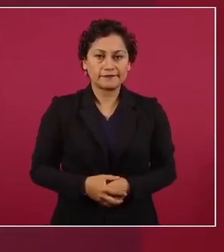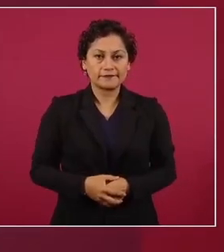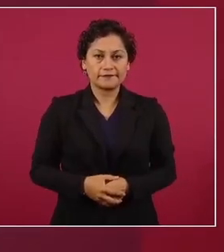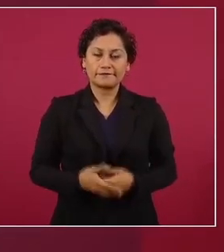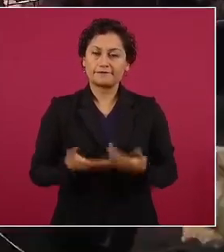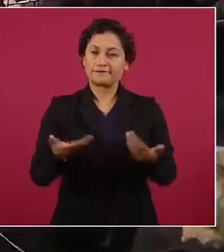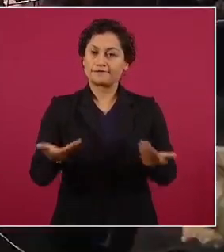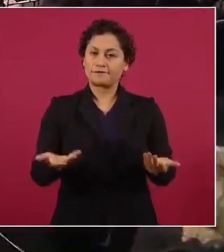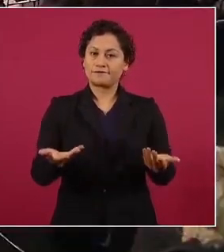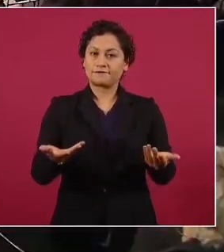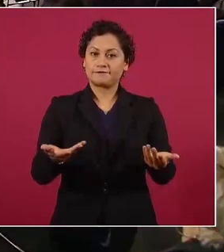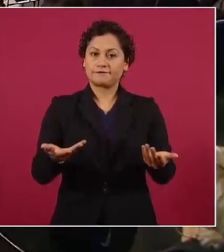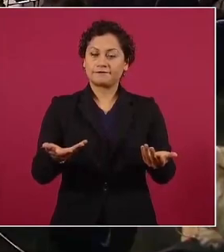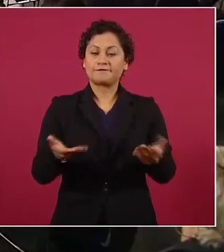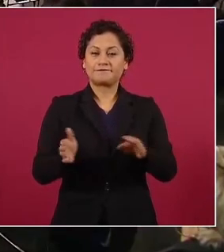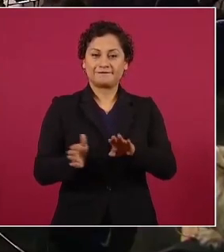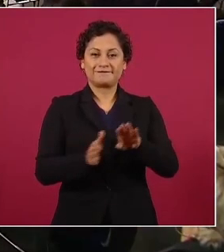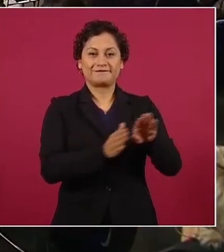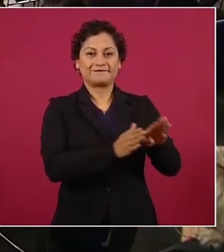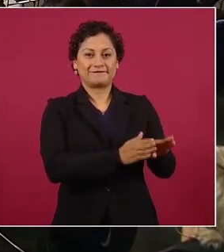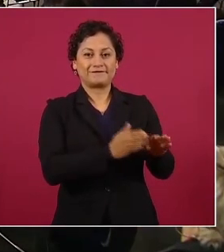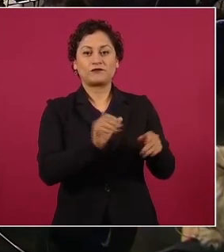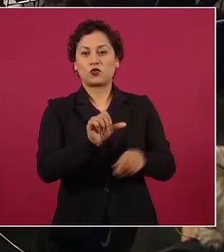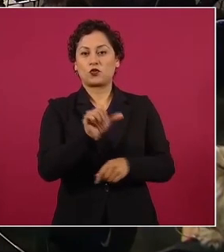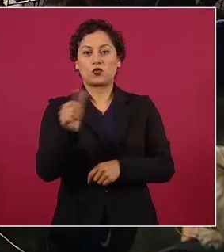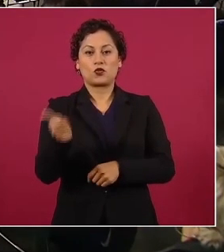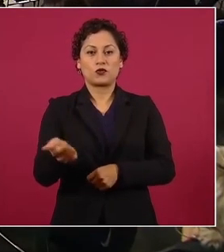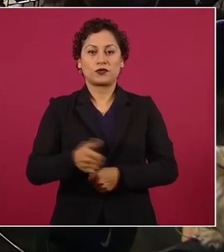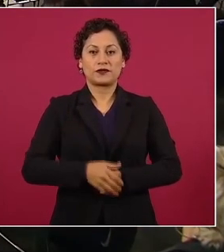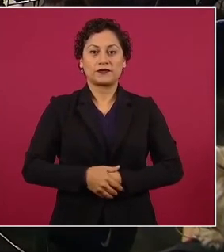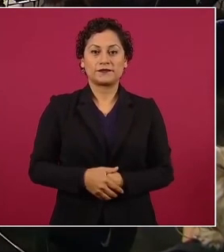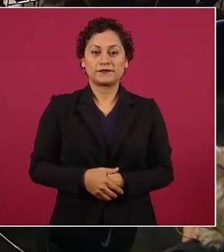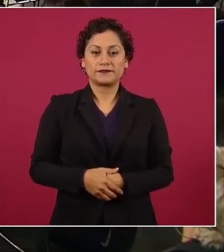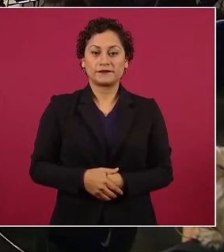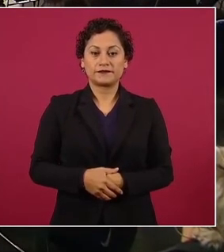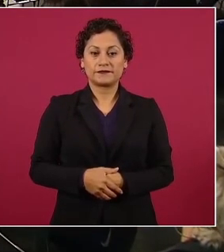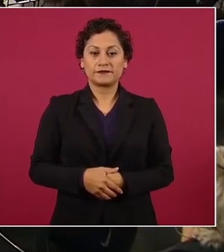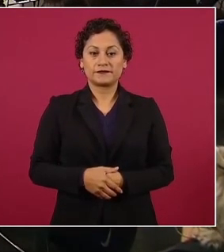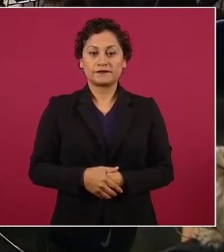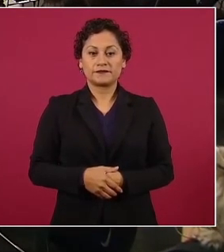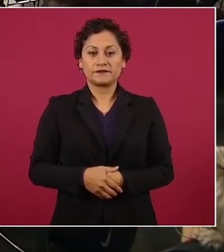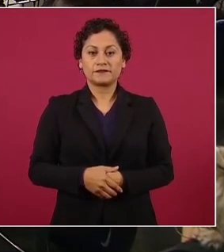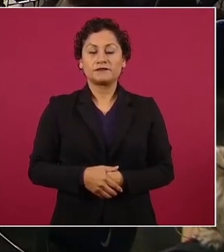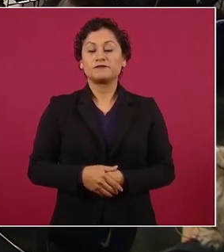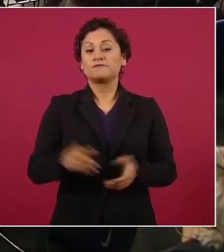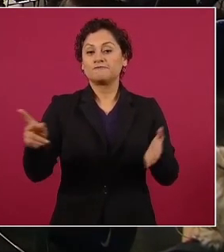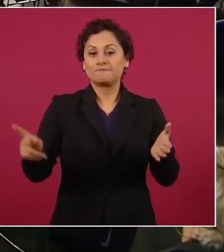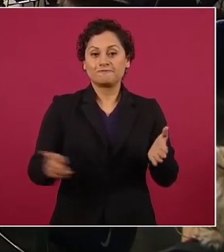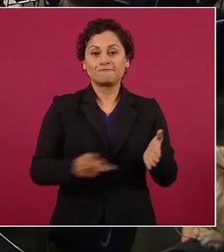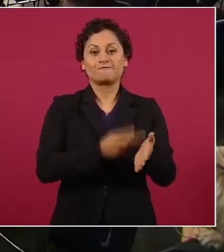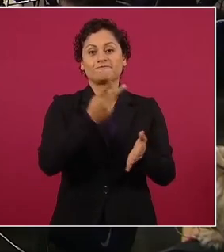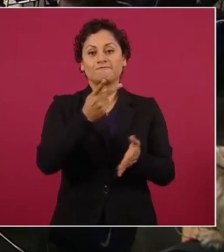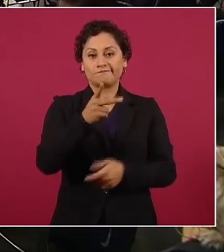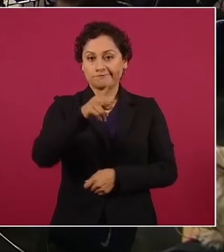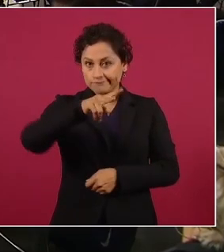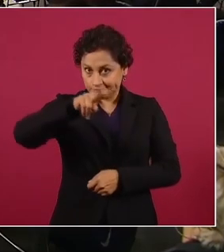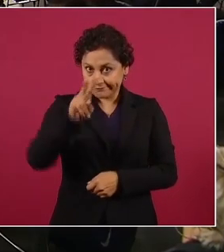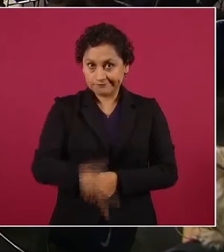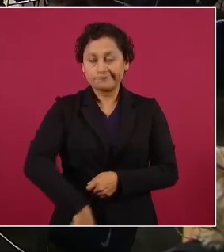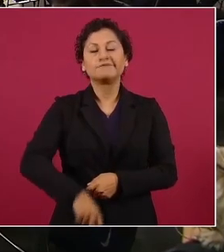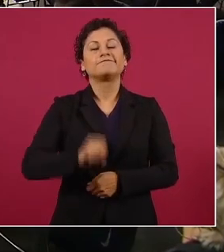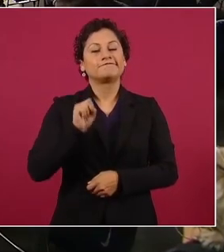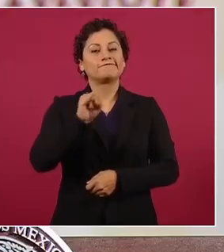bueno, hasta aquí está, pero vamos con la siguiente. Otra vez, sí, otra vez